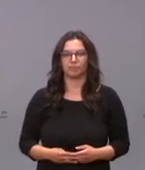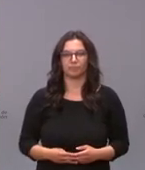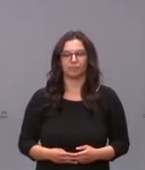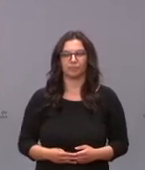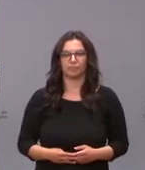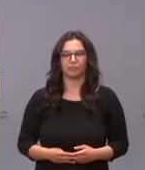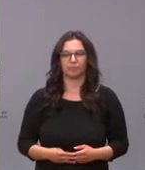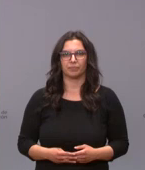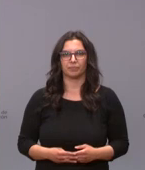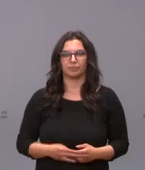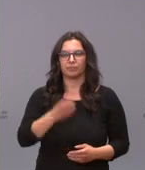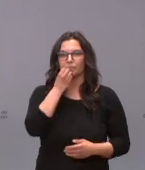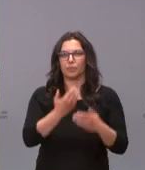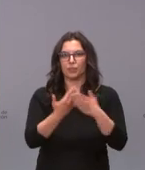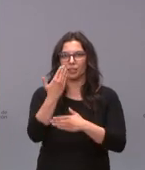Muy buenos días.